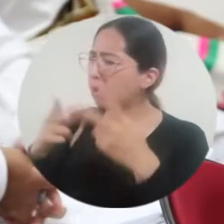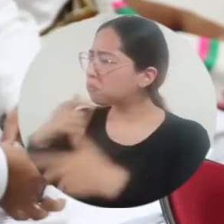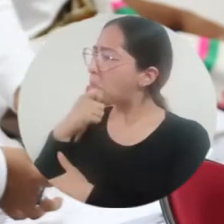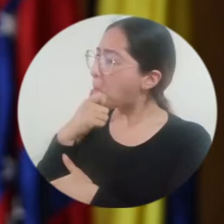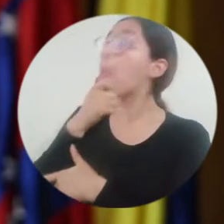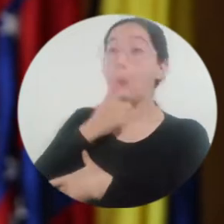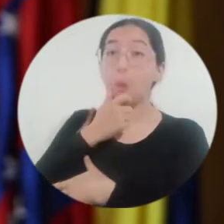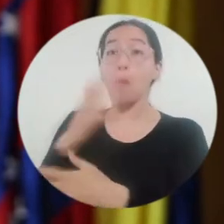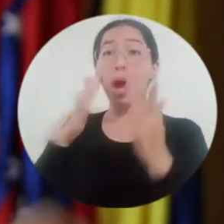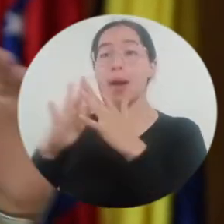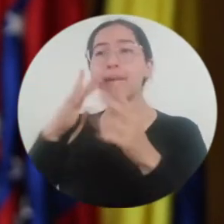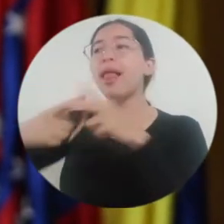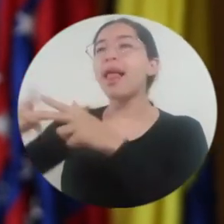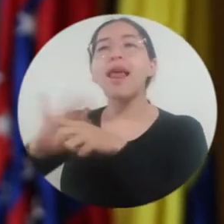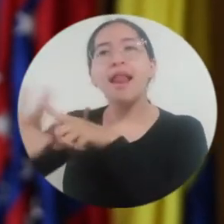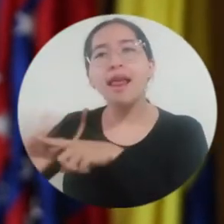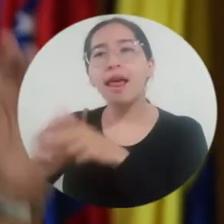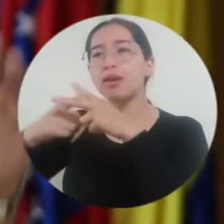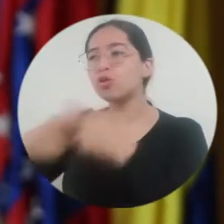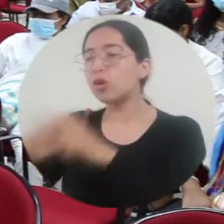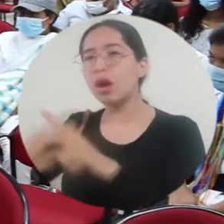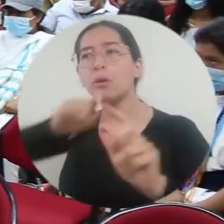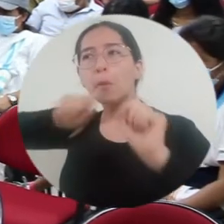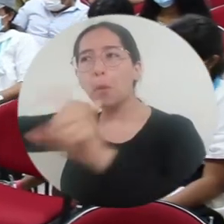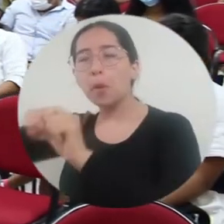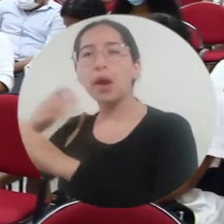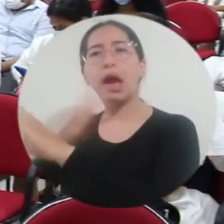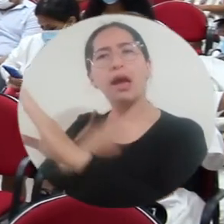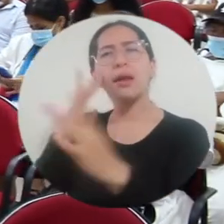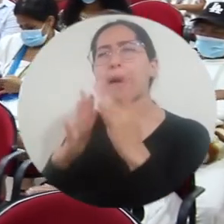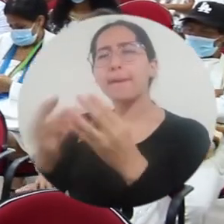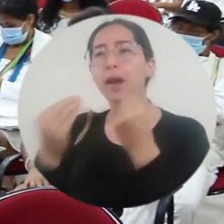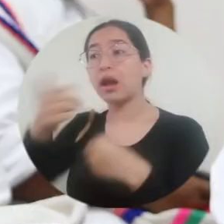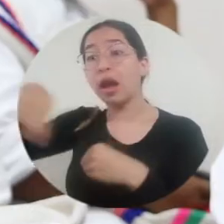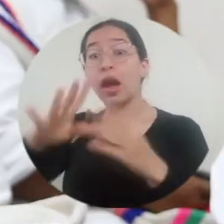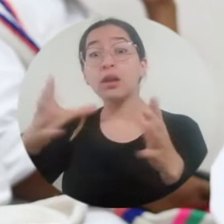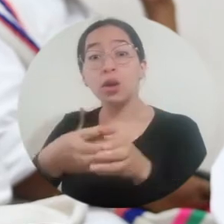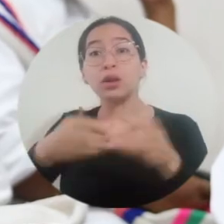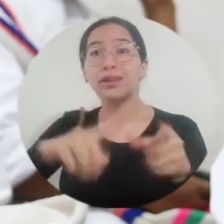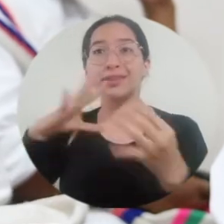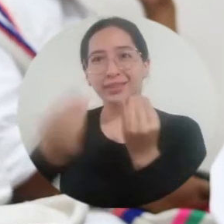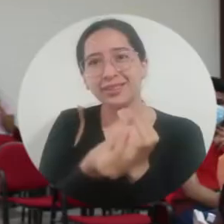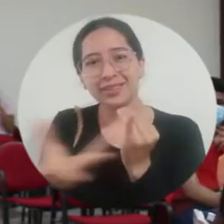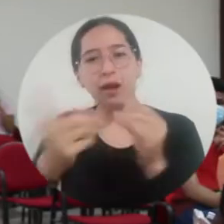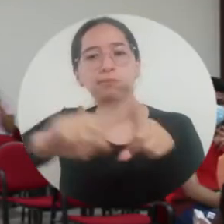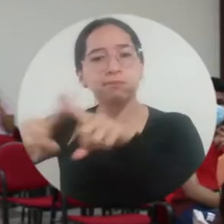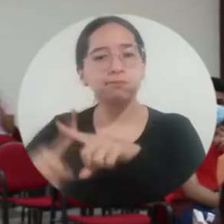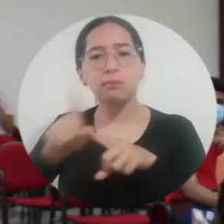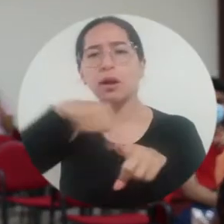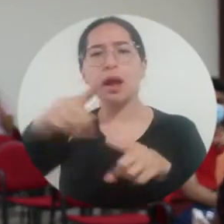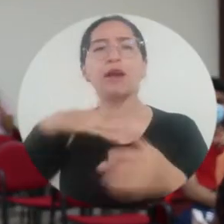escenario propicio para desarrollar un taller sobre consulta previa que se enfocó en socializar este derecho fundamental con que cuentan los grupos étnicos